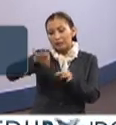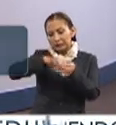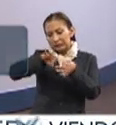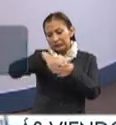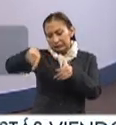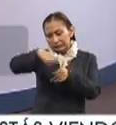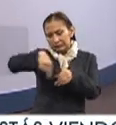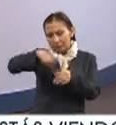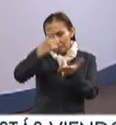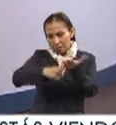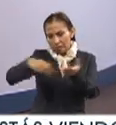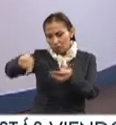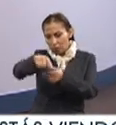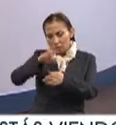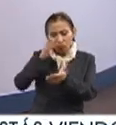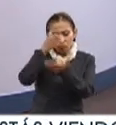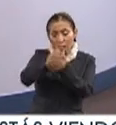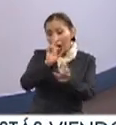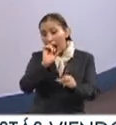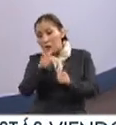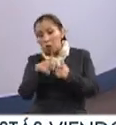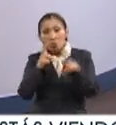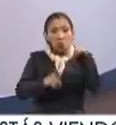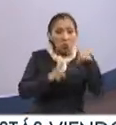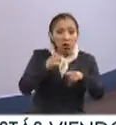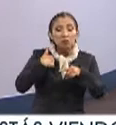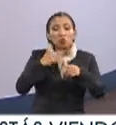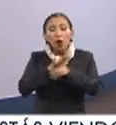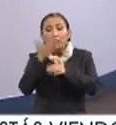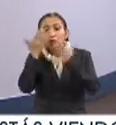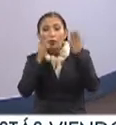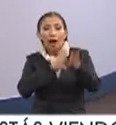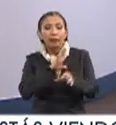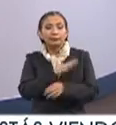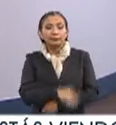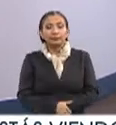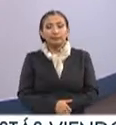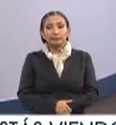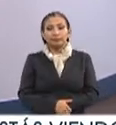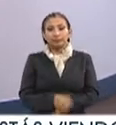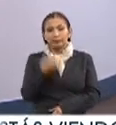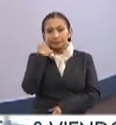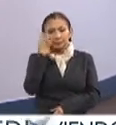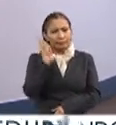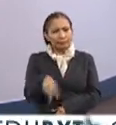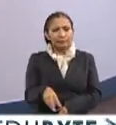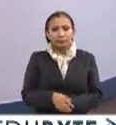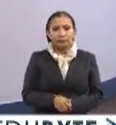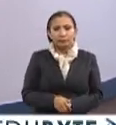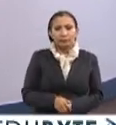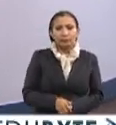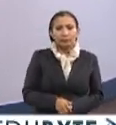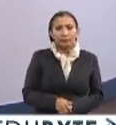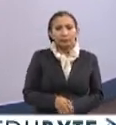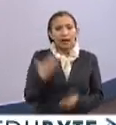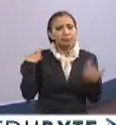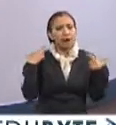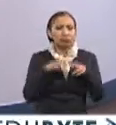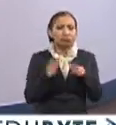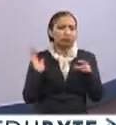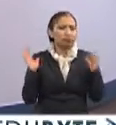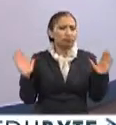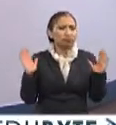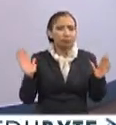estamos abiertos como cualquier duda que puedan tener acerca de nuestra oferta. Bueno, pues mire, la verdad es que ya hay maestros